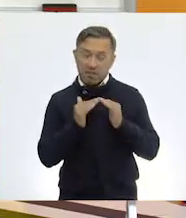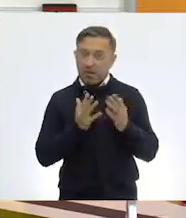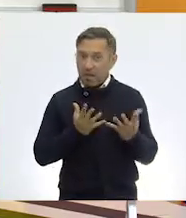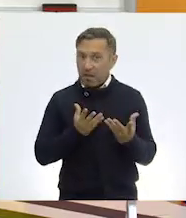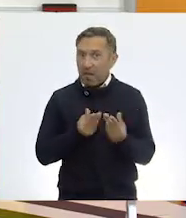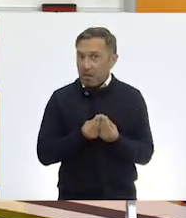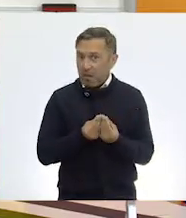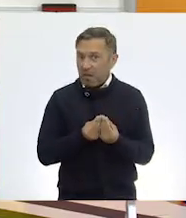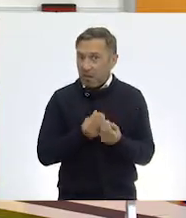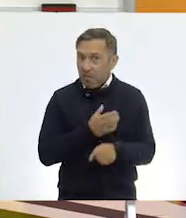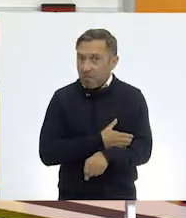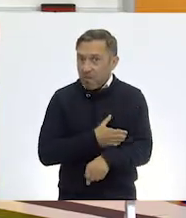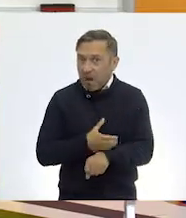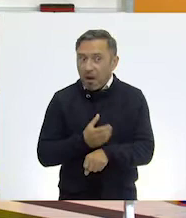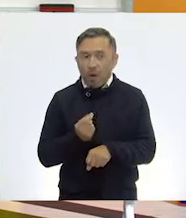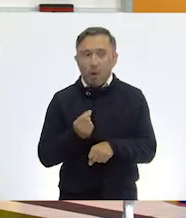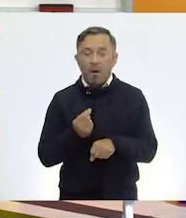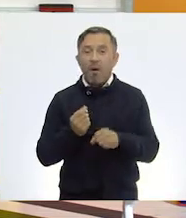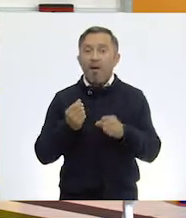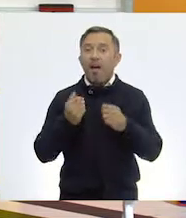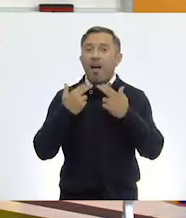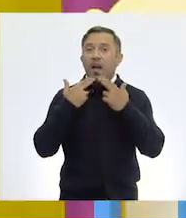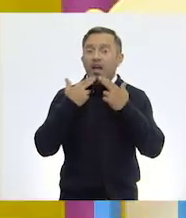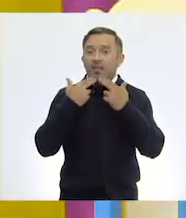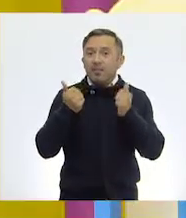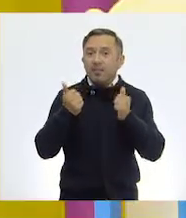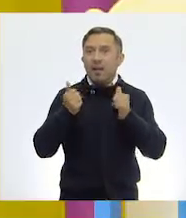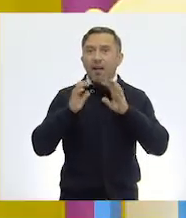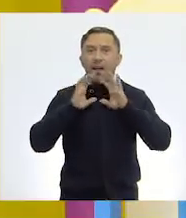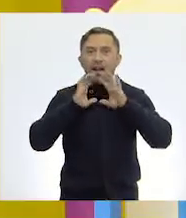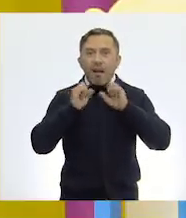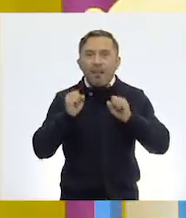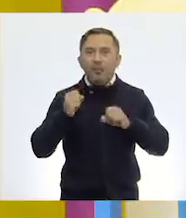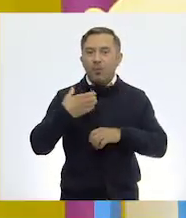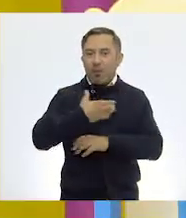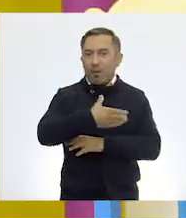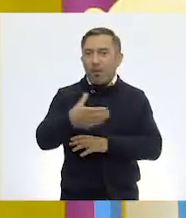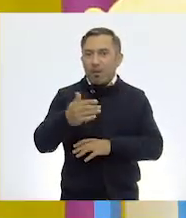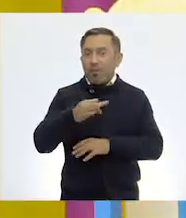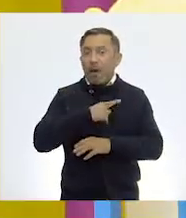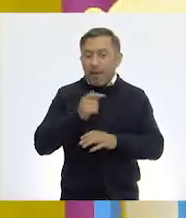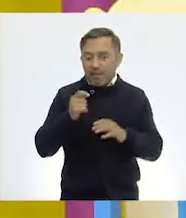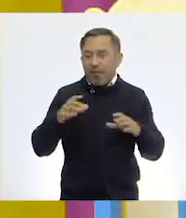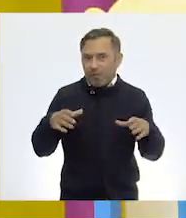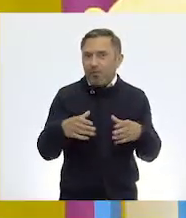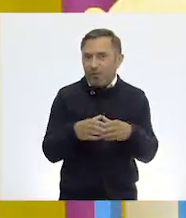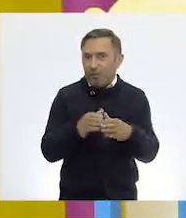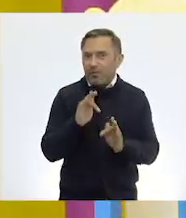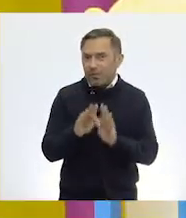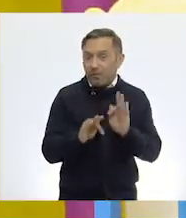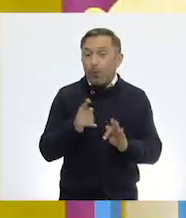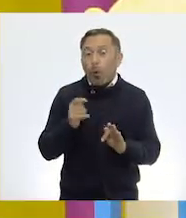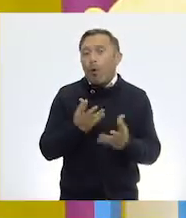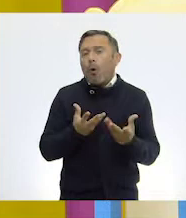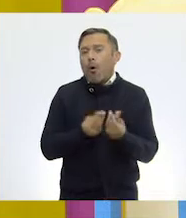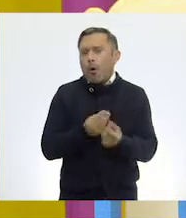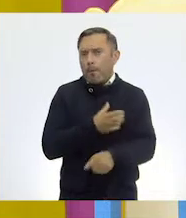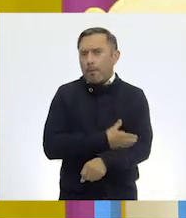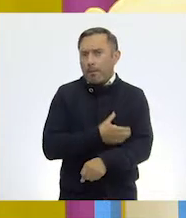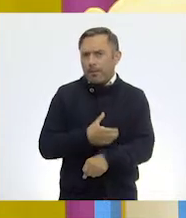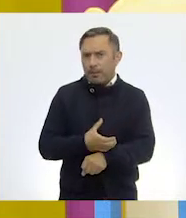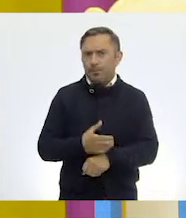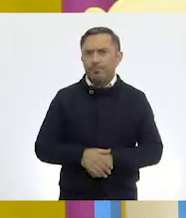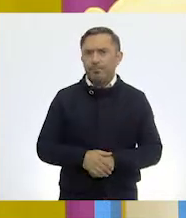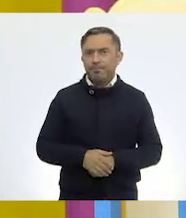o que los podemos tener en una granja. Muy bien. También pueden ser animales de compañía. Esto quiere decir, como